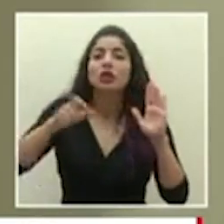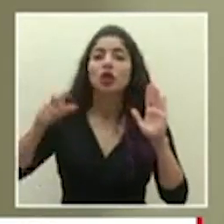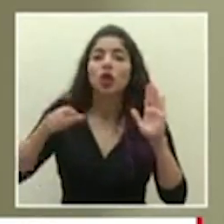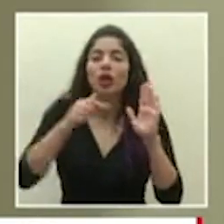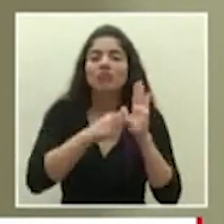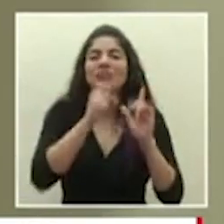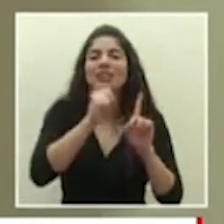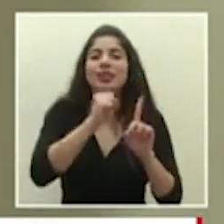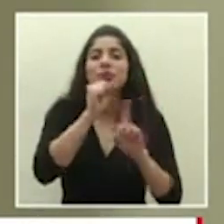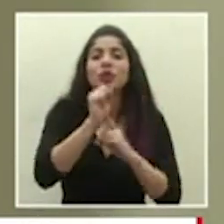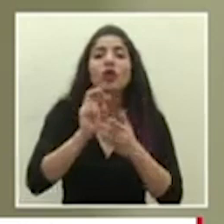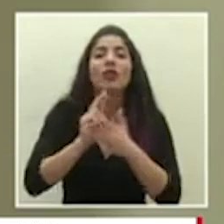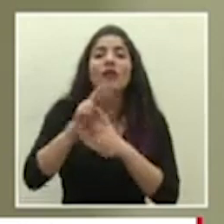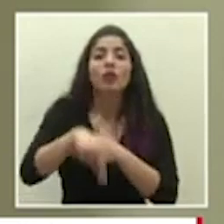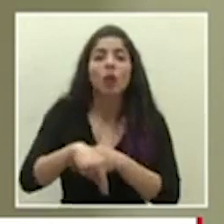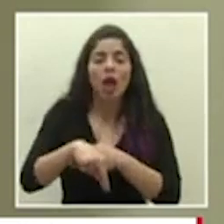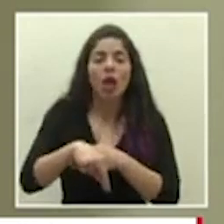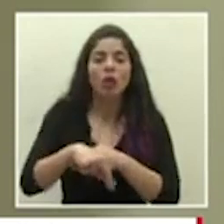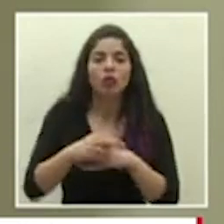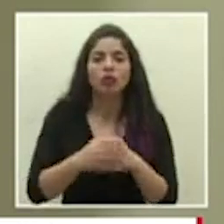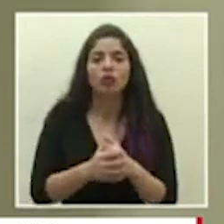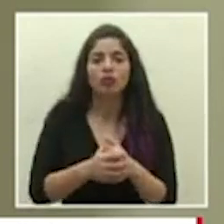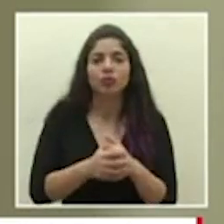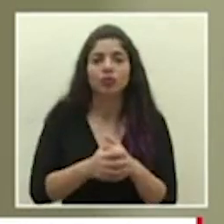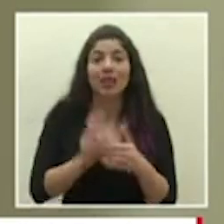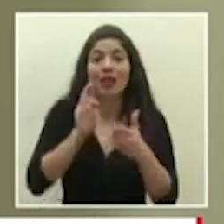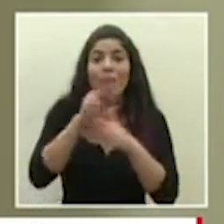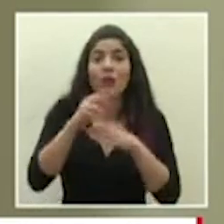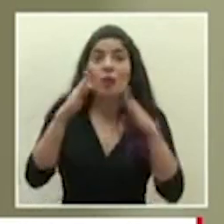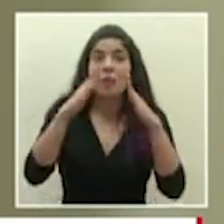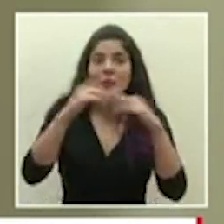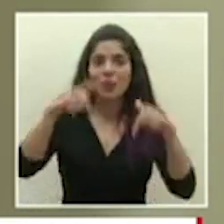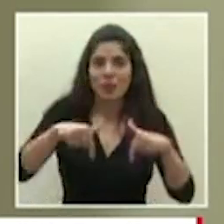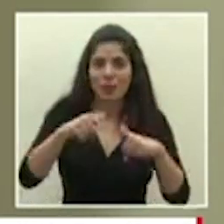condición de refugio o sea refugiados en nuestro país